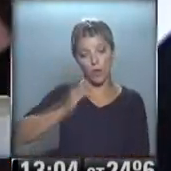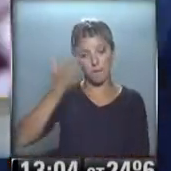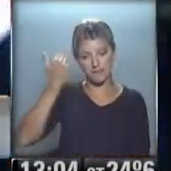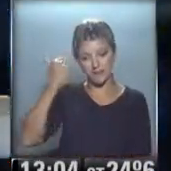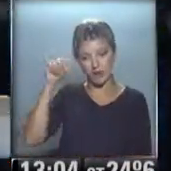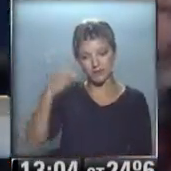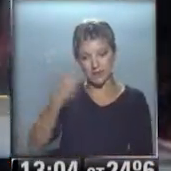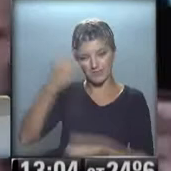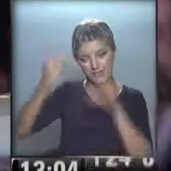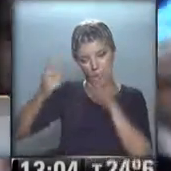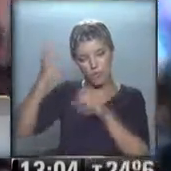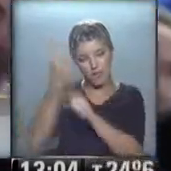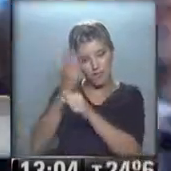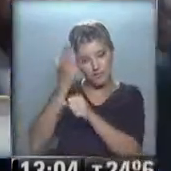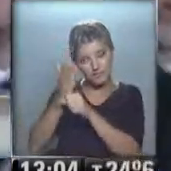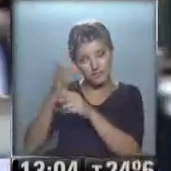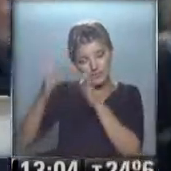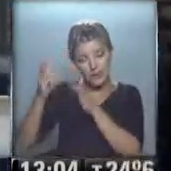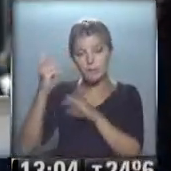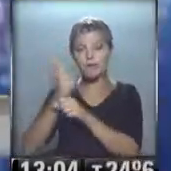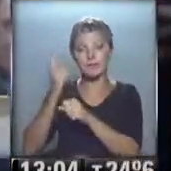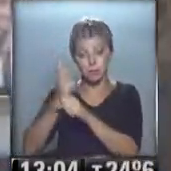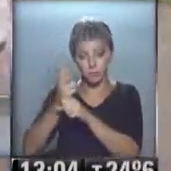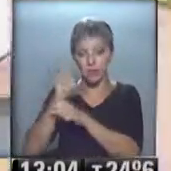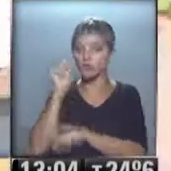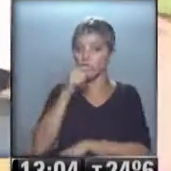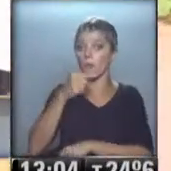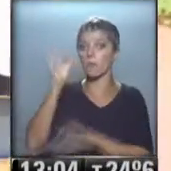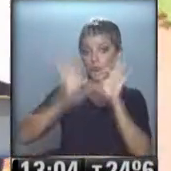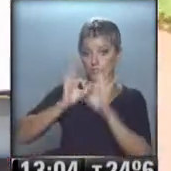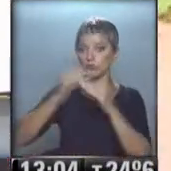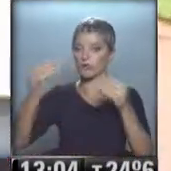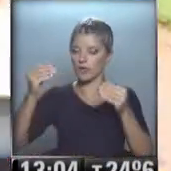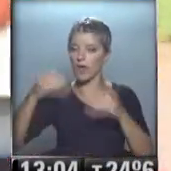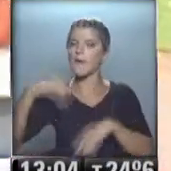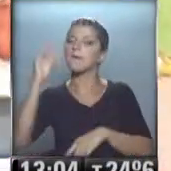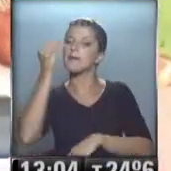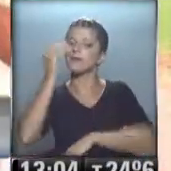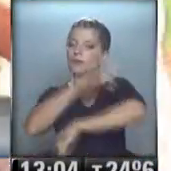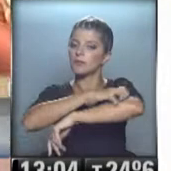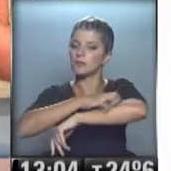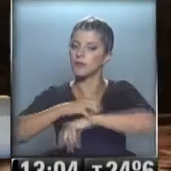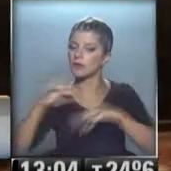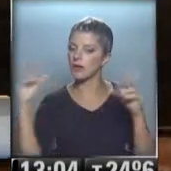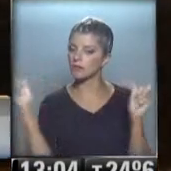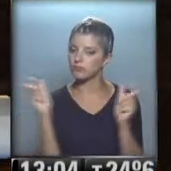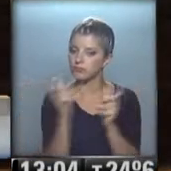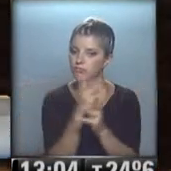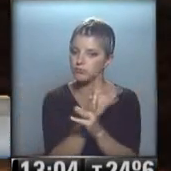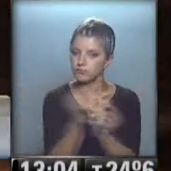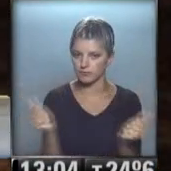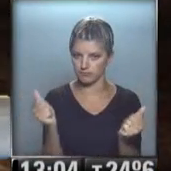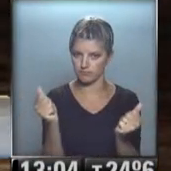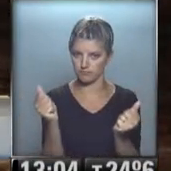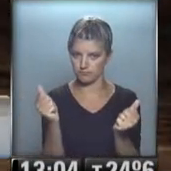segunda etapa del principal proyecto del gobierno, Brasil sin miseria, para eliminar la pobreza